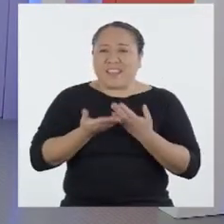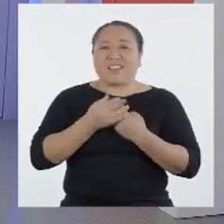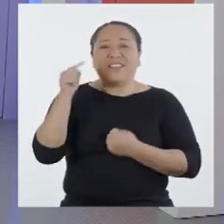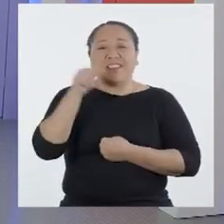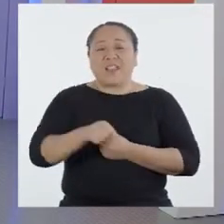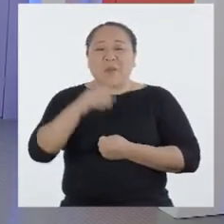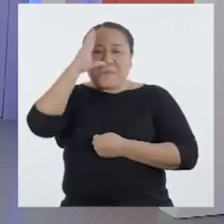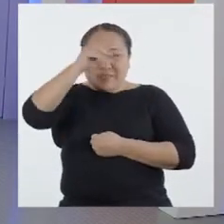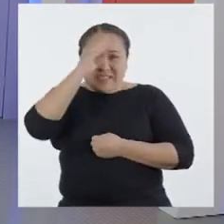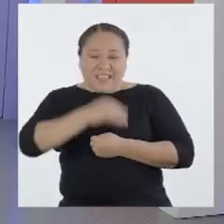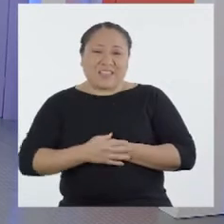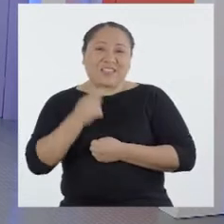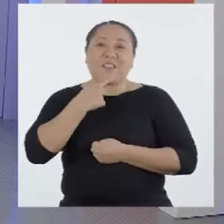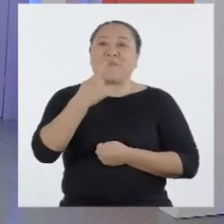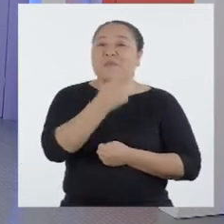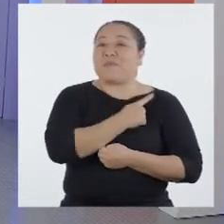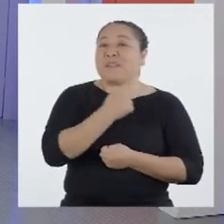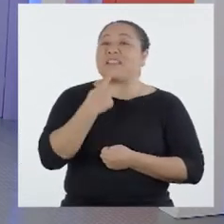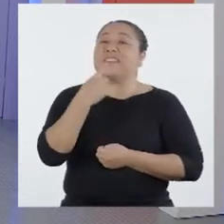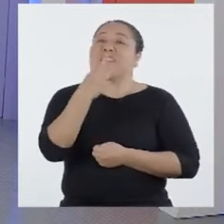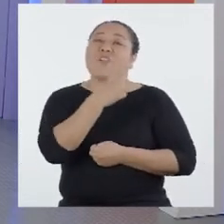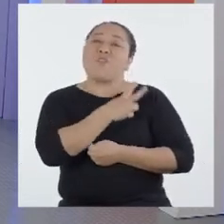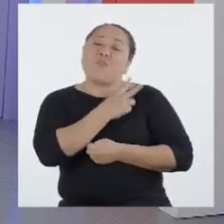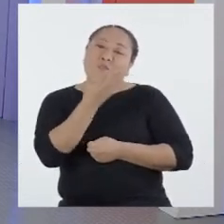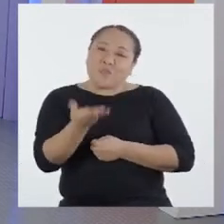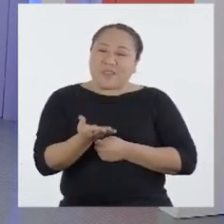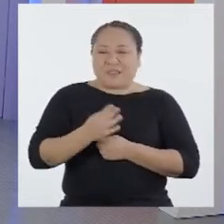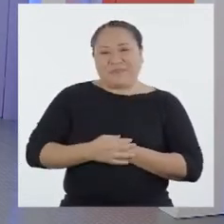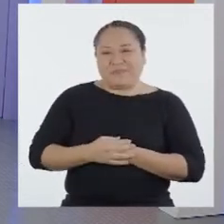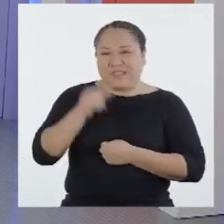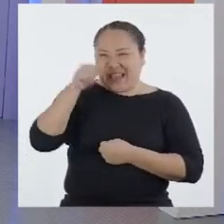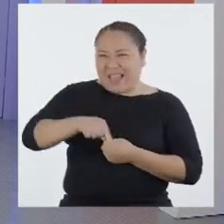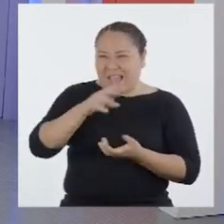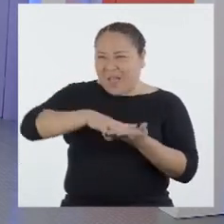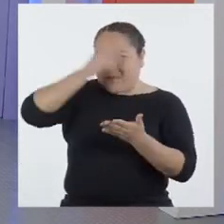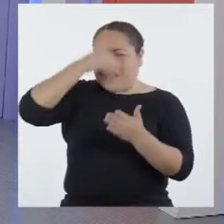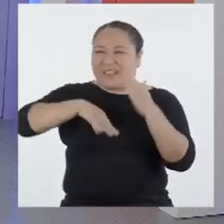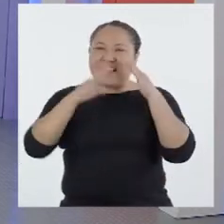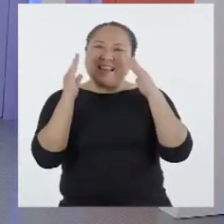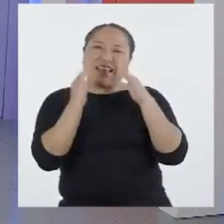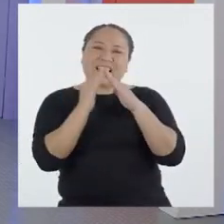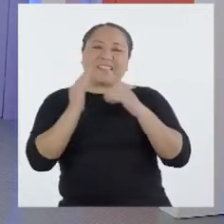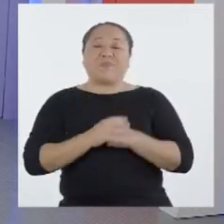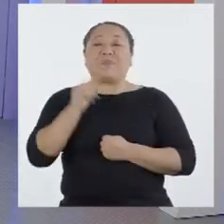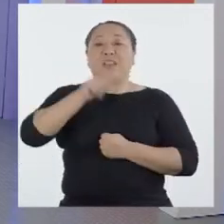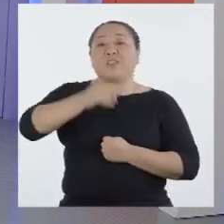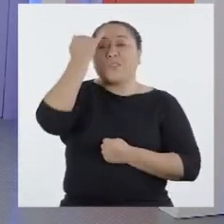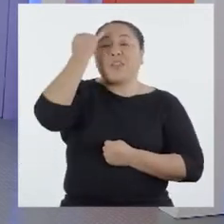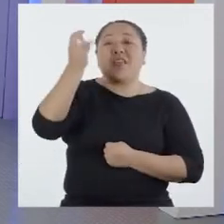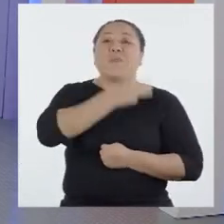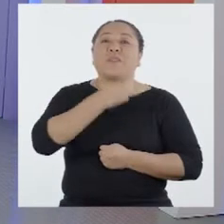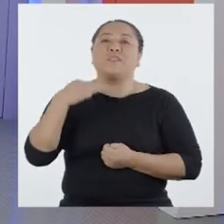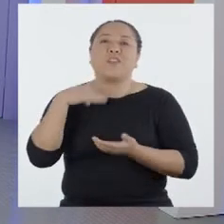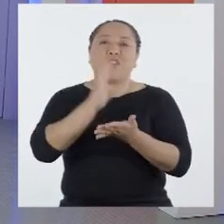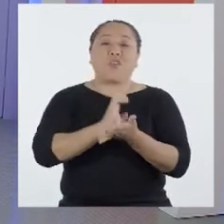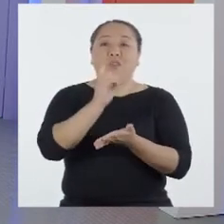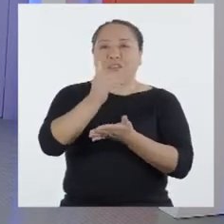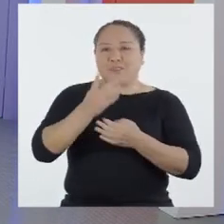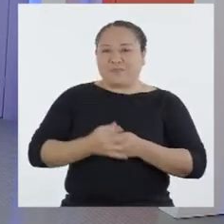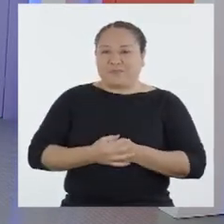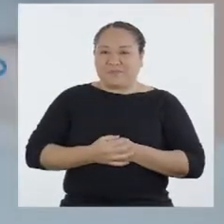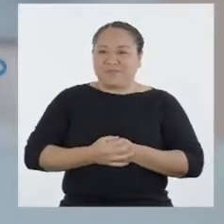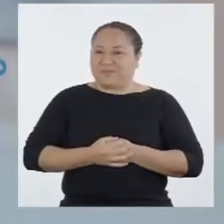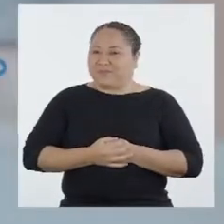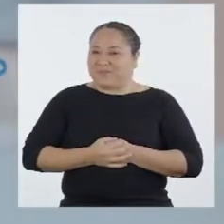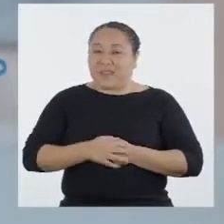y bienvenidos chicas y chicos de primero y segundo de secundaria Aprendo en Casa! Esta es una iniciativa del Ministerio de